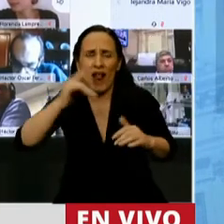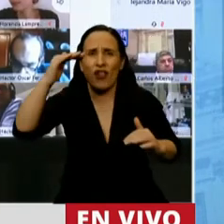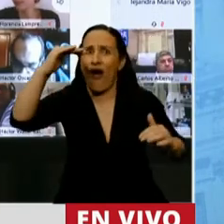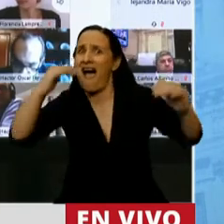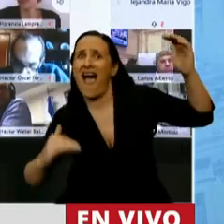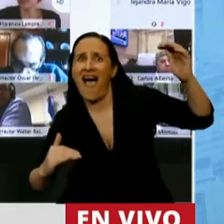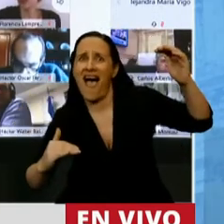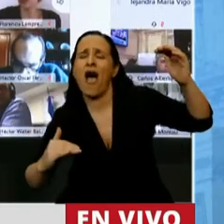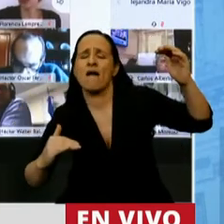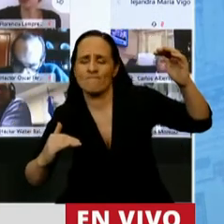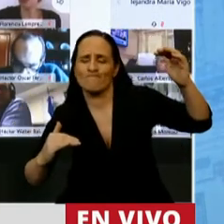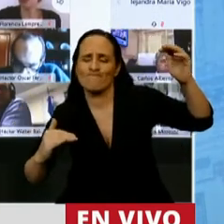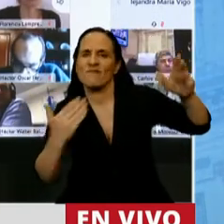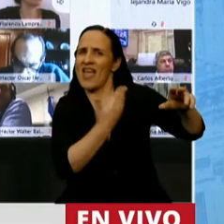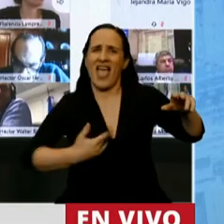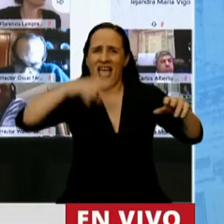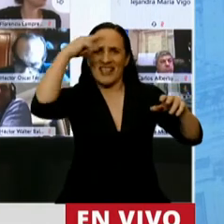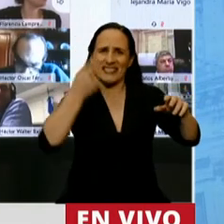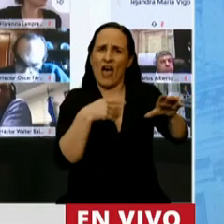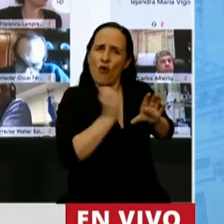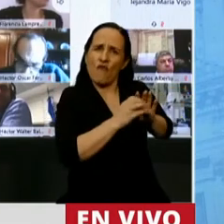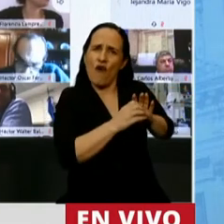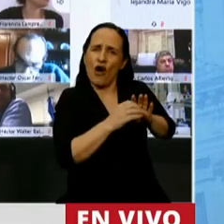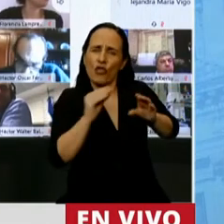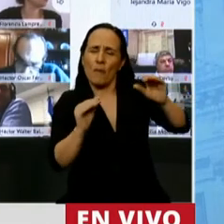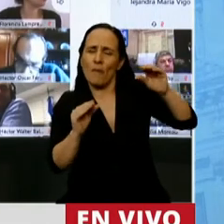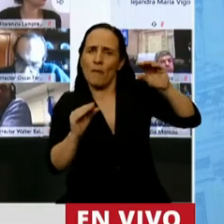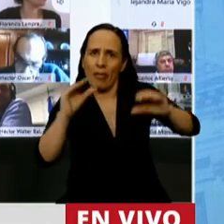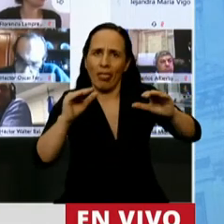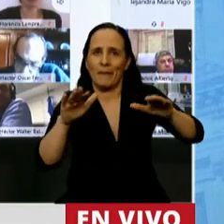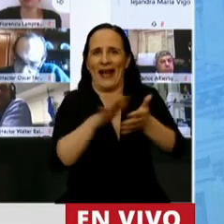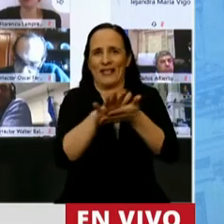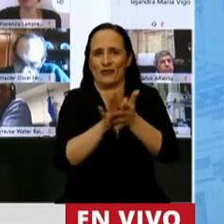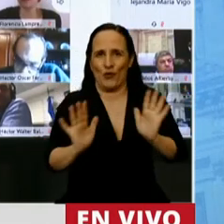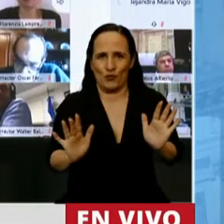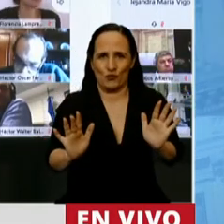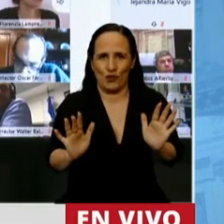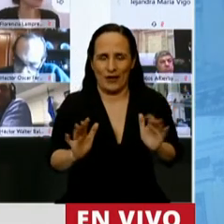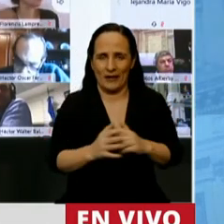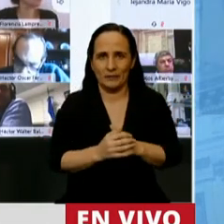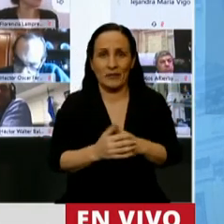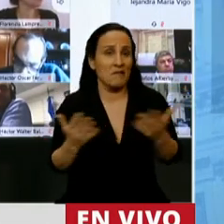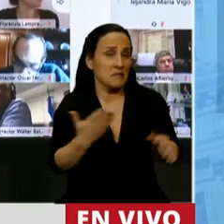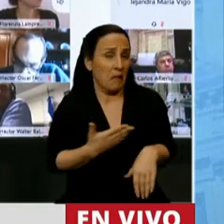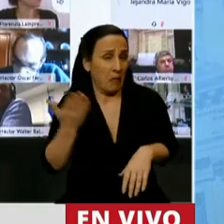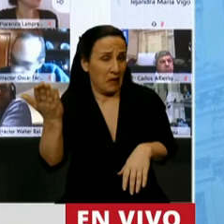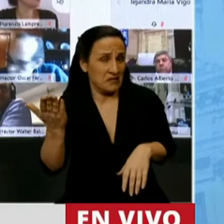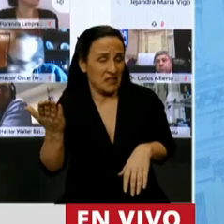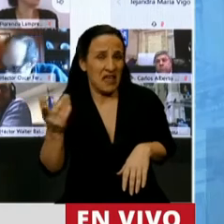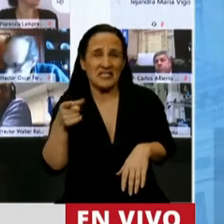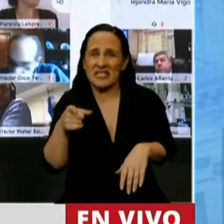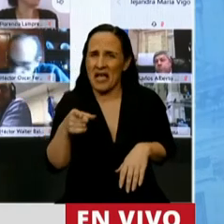el Estado a través de un fondo compense estas situaciones. Así que, señor Presidente,